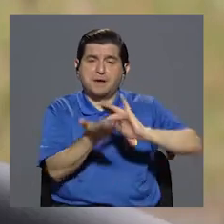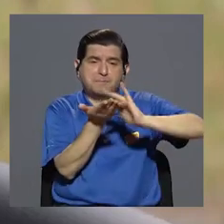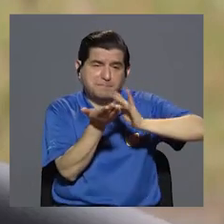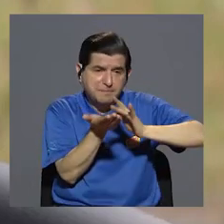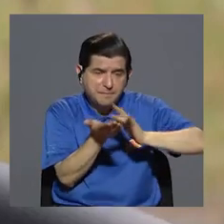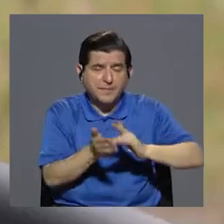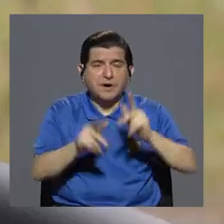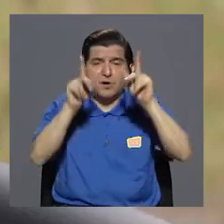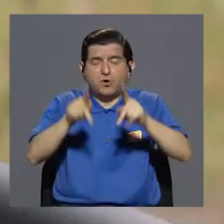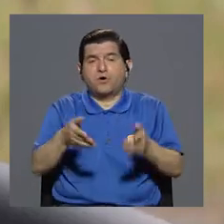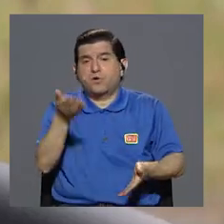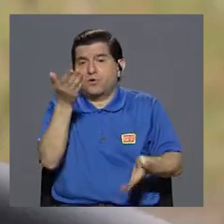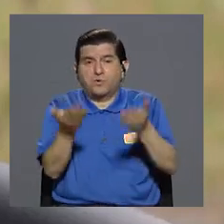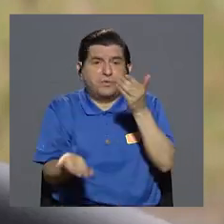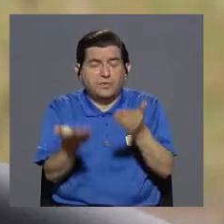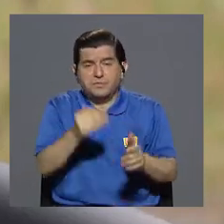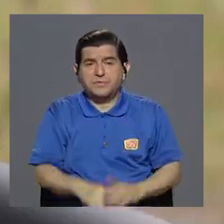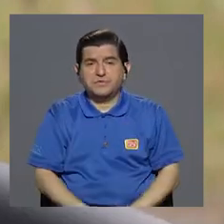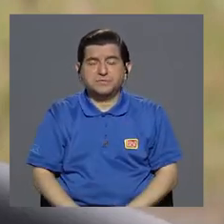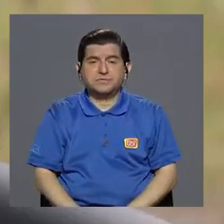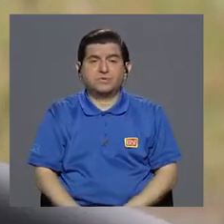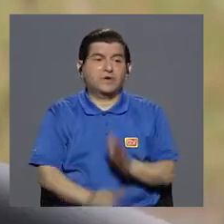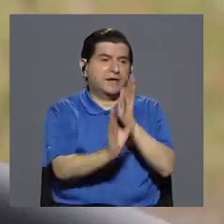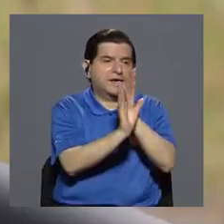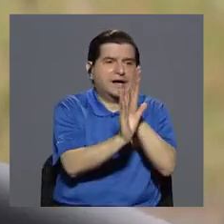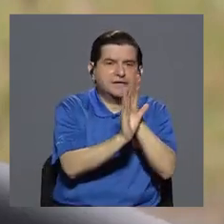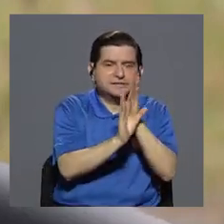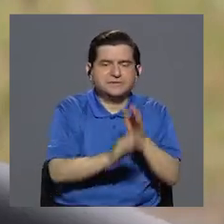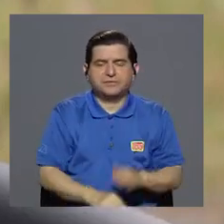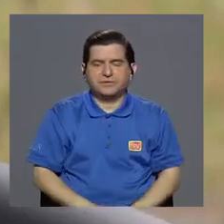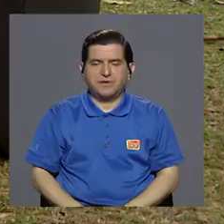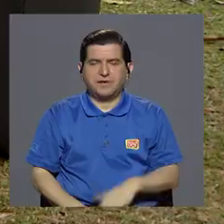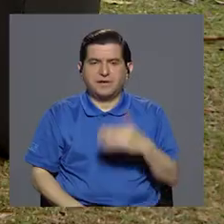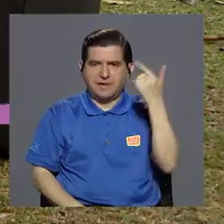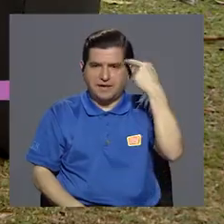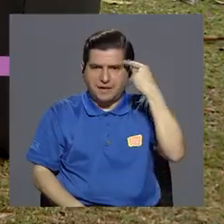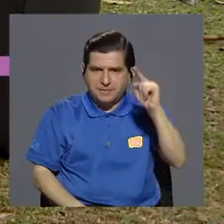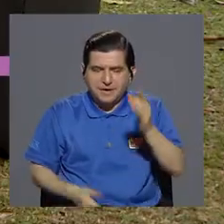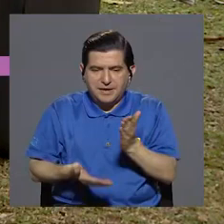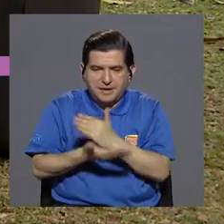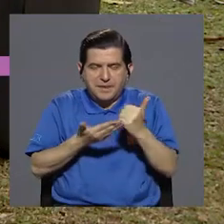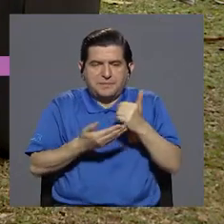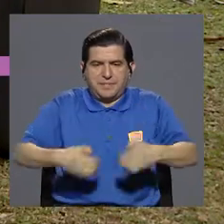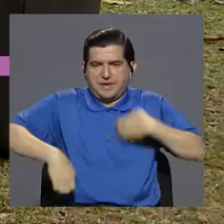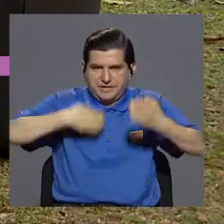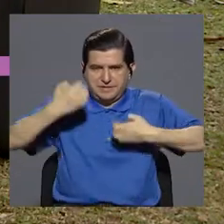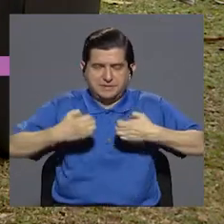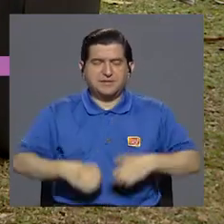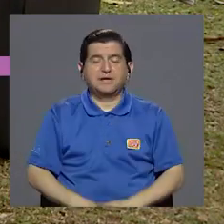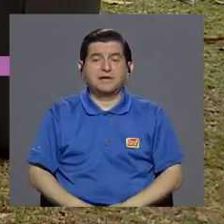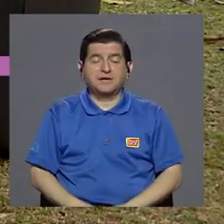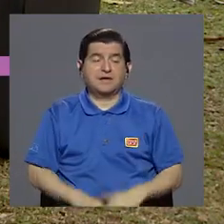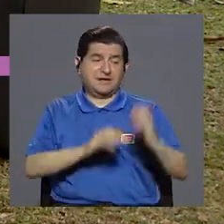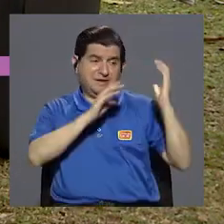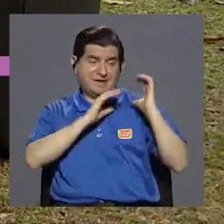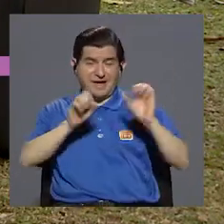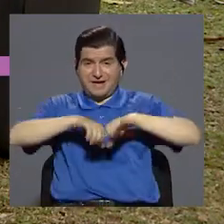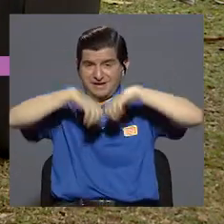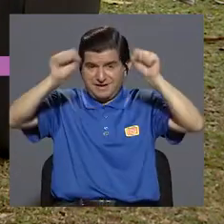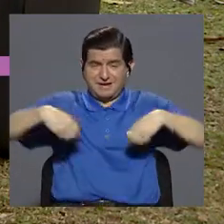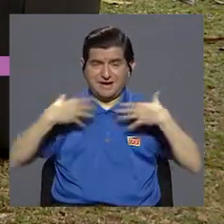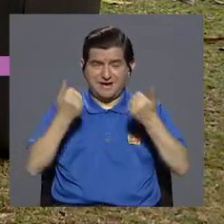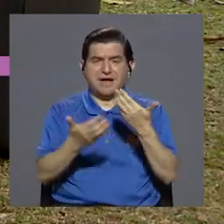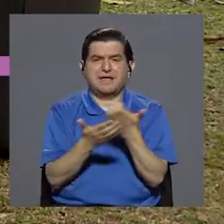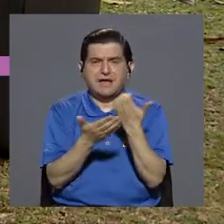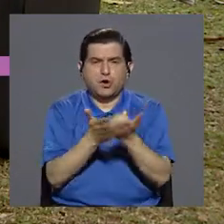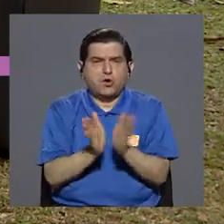qué sé yo, si la persona también va al servicio de psicología para atención emocional. Exactamente, la carga, digamos que la carga sobre el sistema de salud